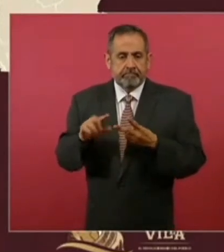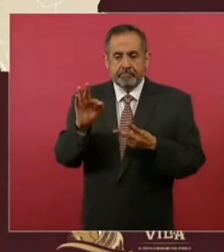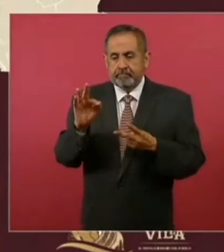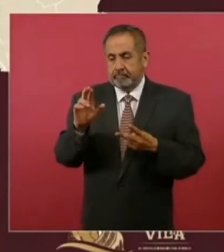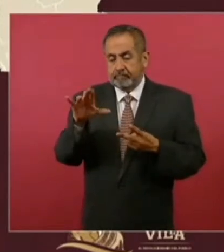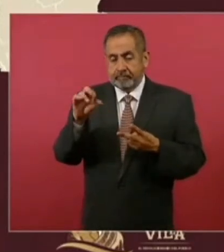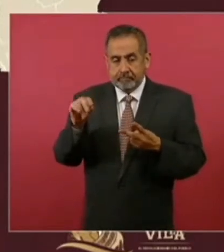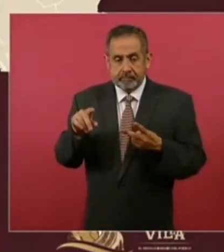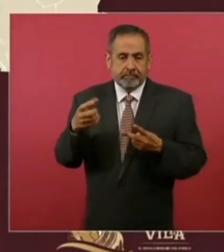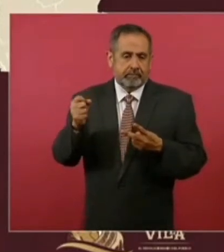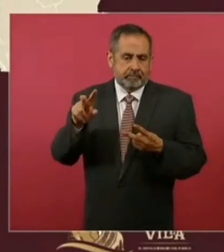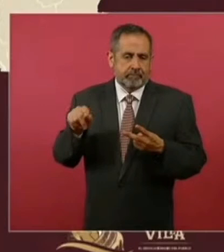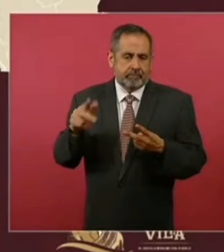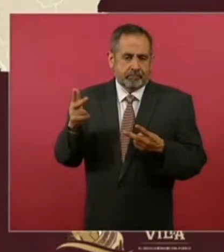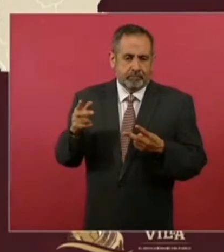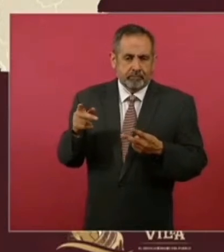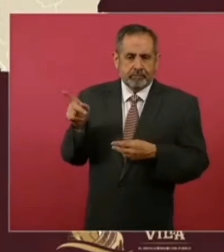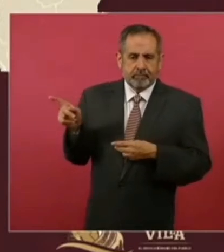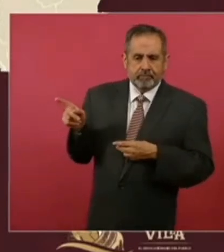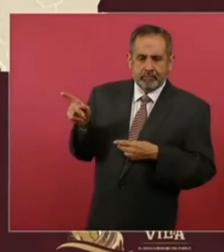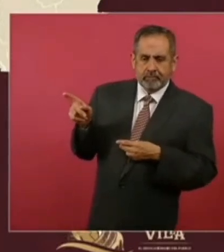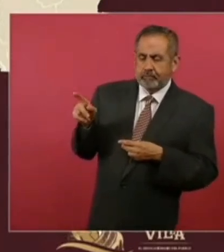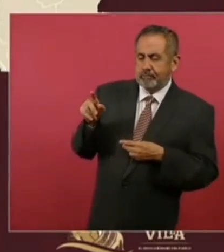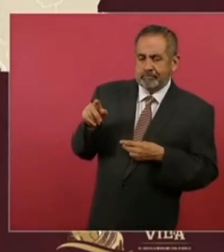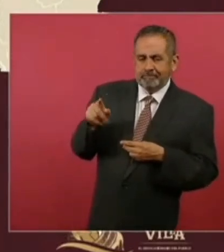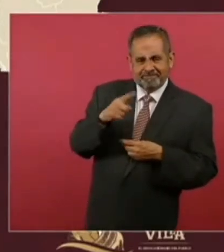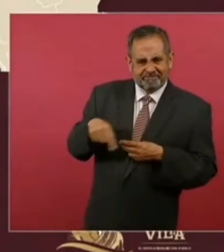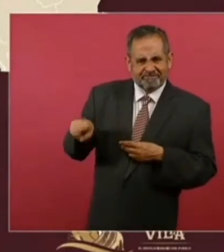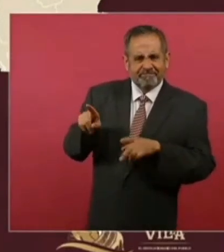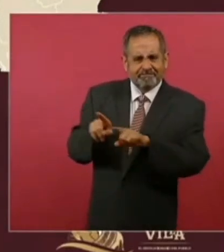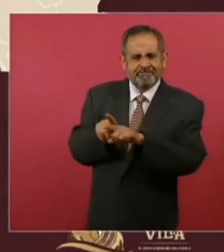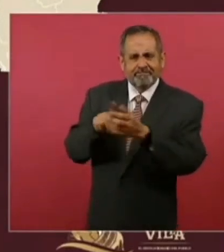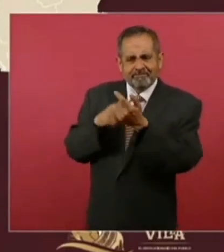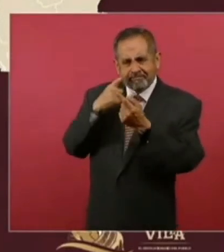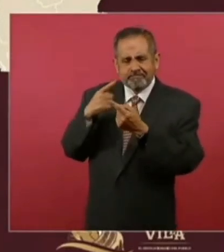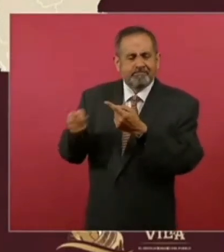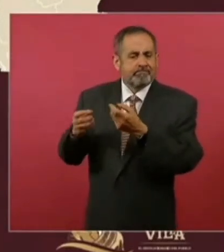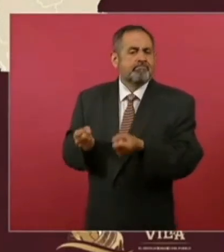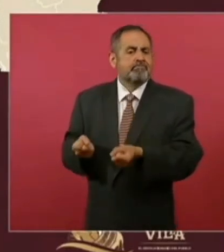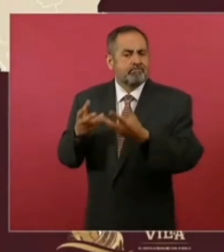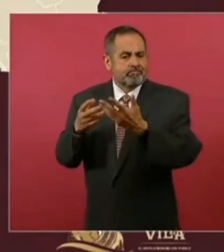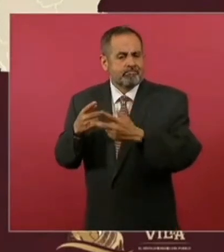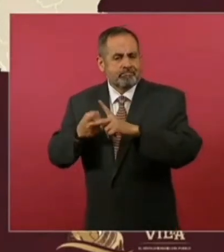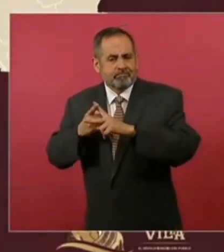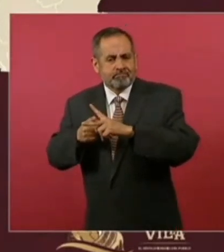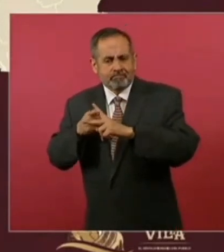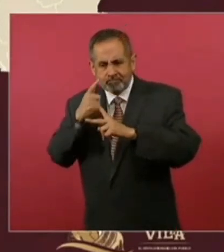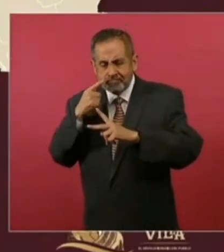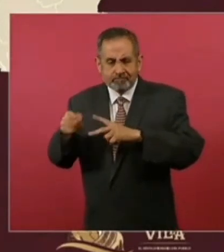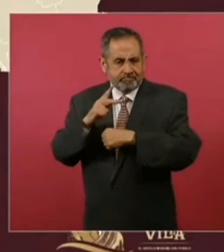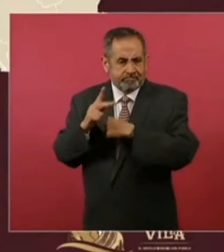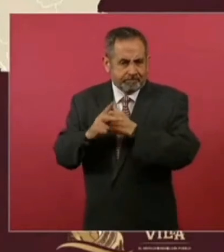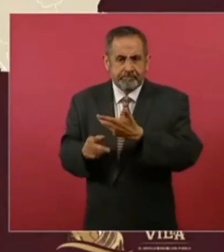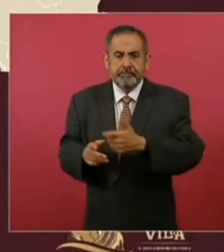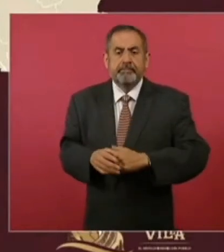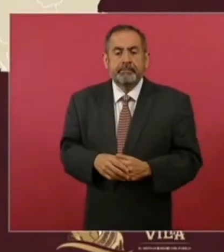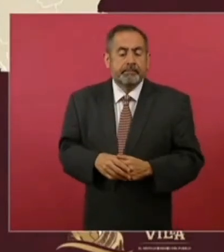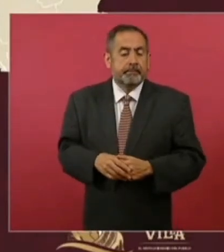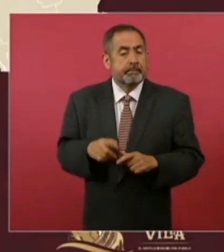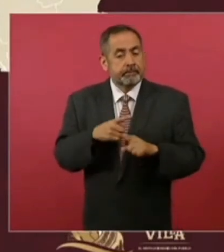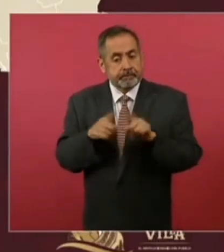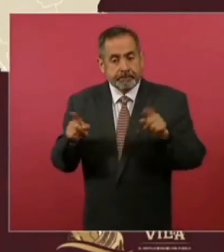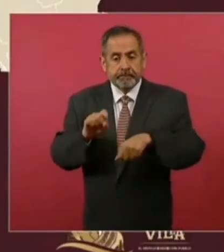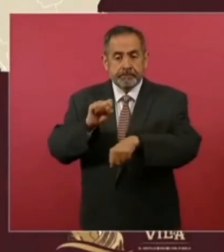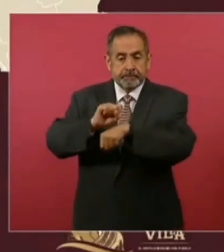Morazán, menos 68.8, y Comayagua, menos 65.8. Son los datos más relevantes para el país. En el caso del